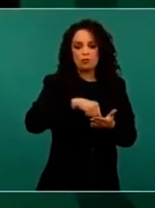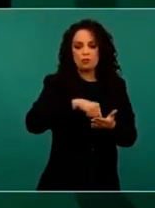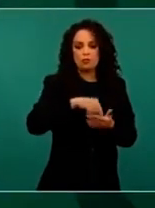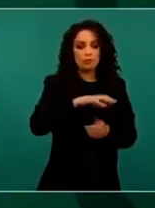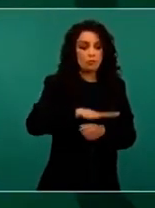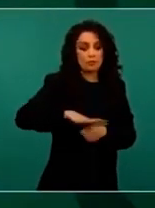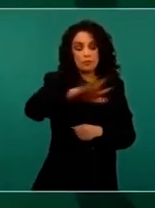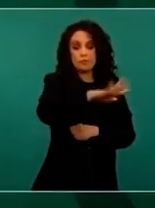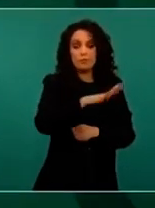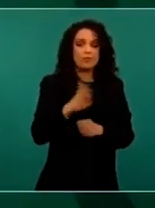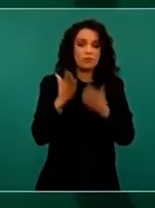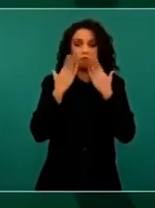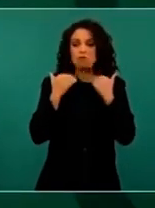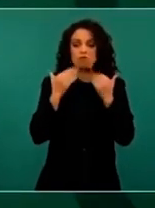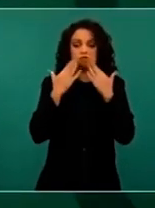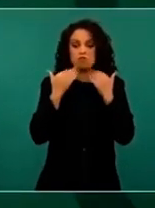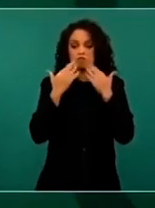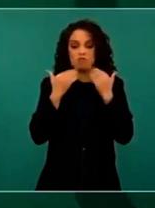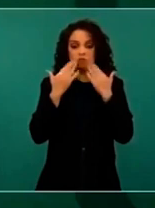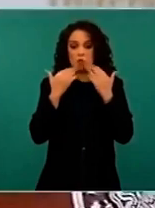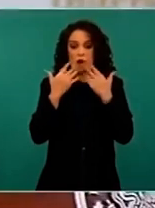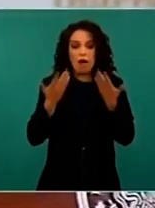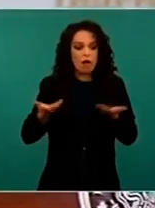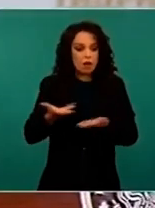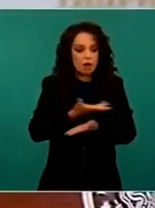existe vida comunitaria.